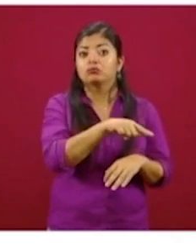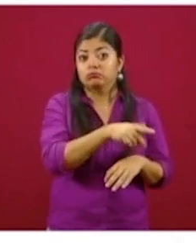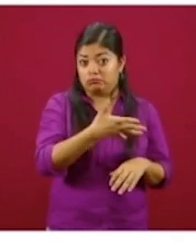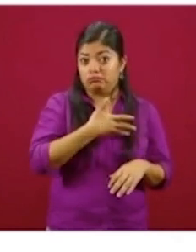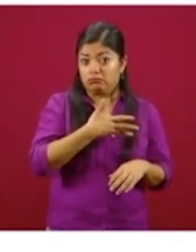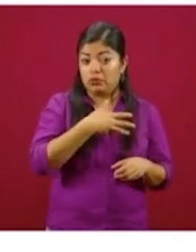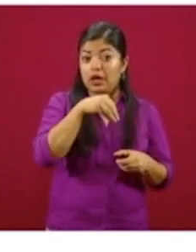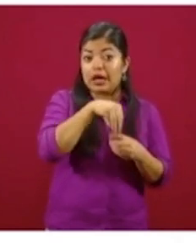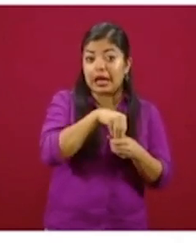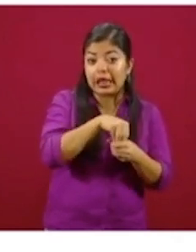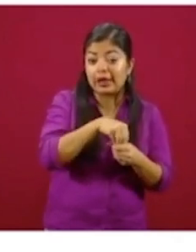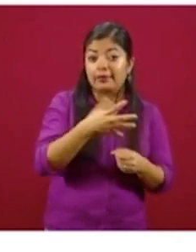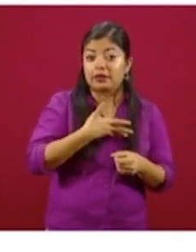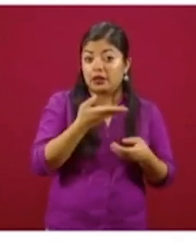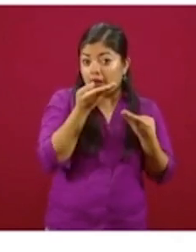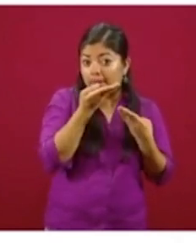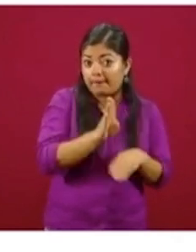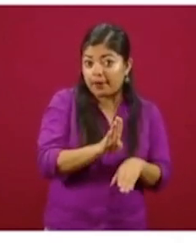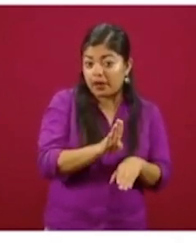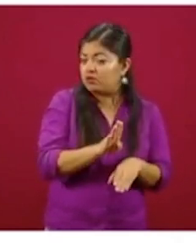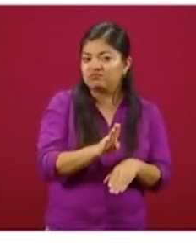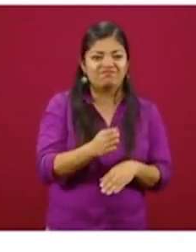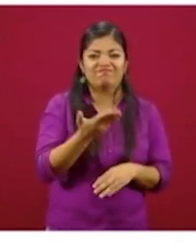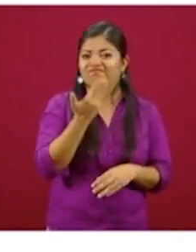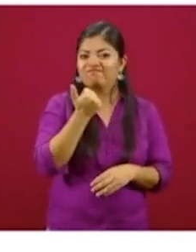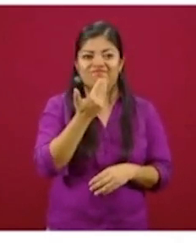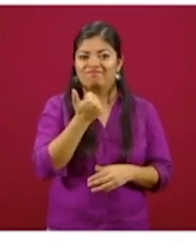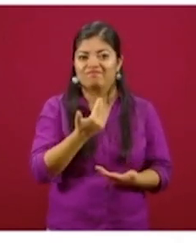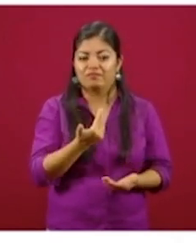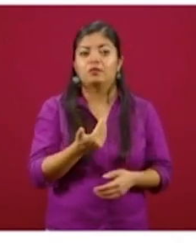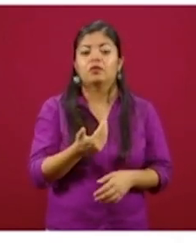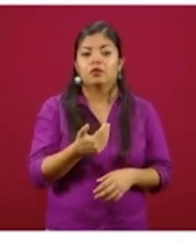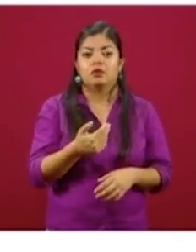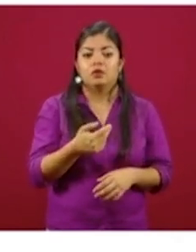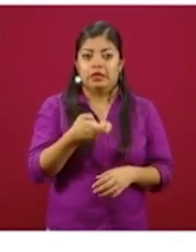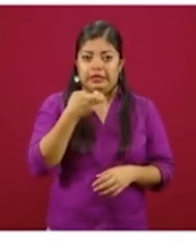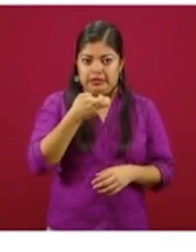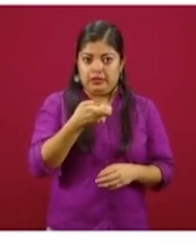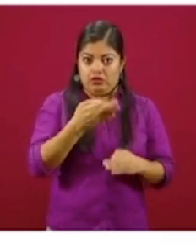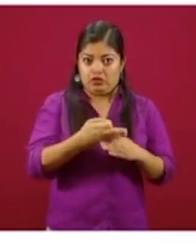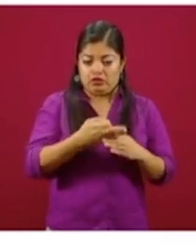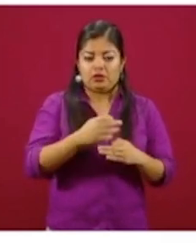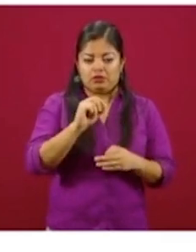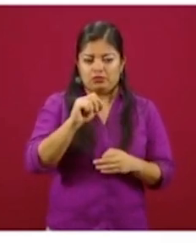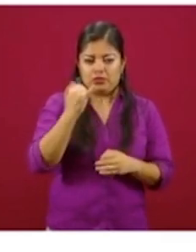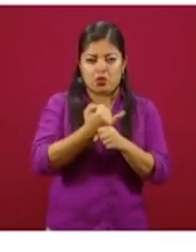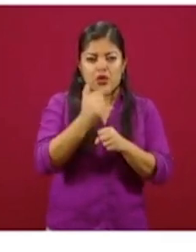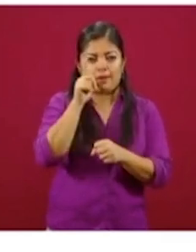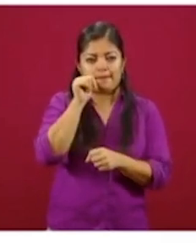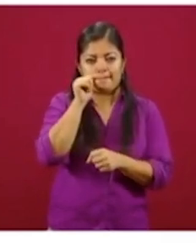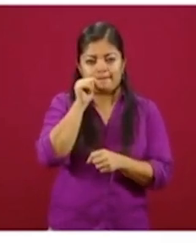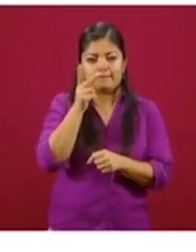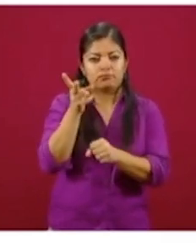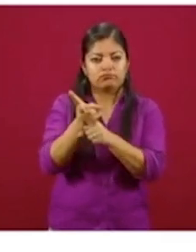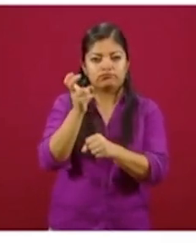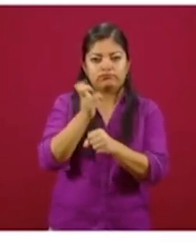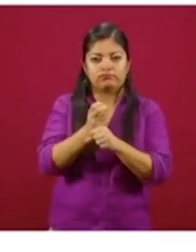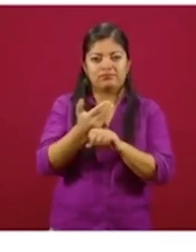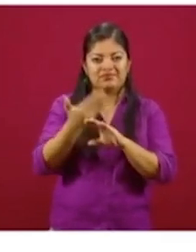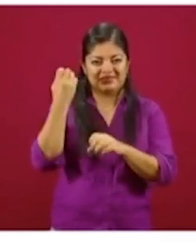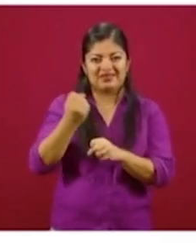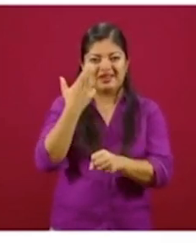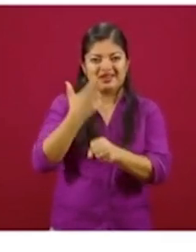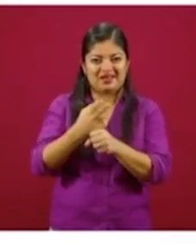no tienen una clave. Entonces, lo que estamos habilitando, y de hecho el día de mañana va a acompañarnos un invitado, ya lo había anunciado ayer la